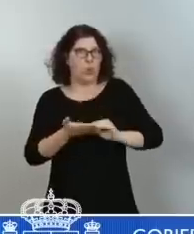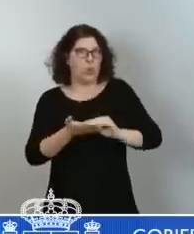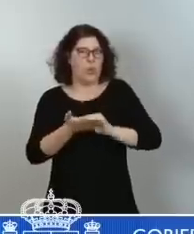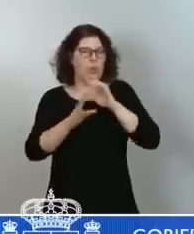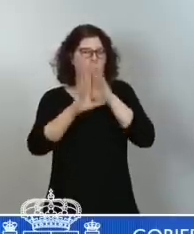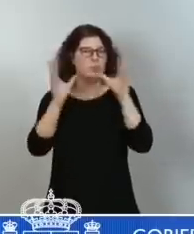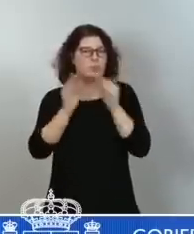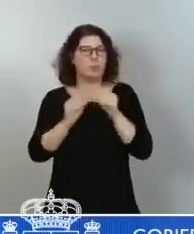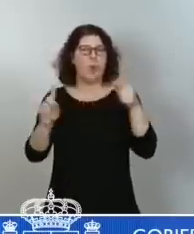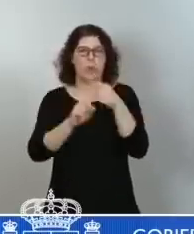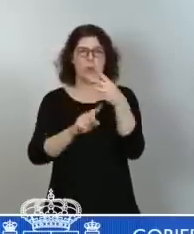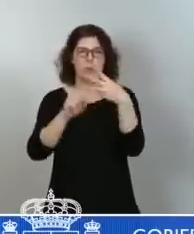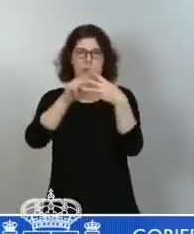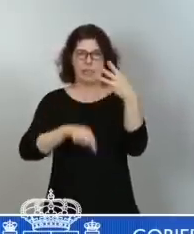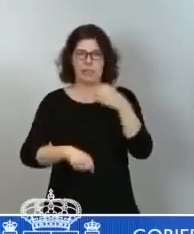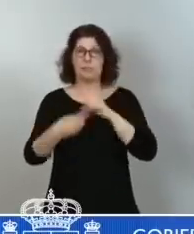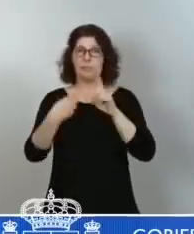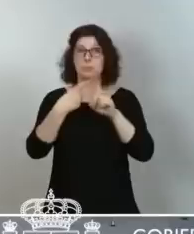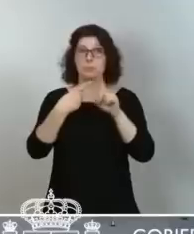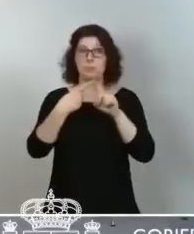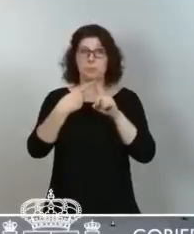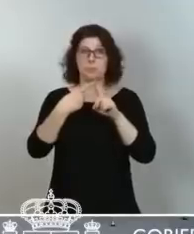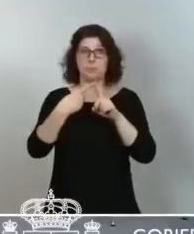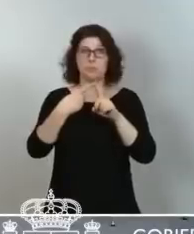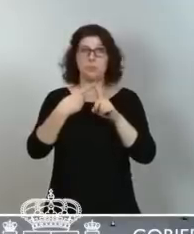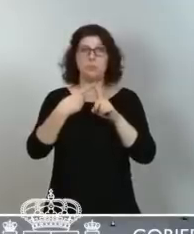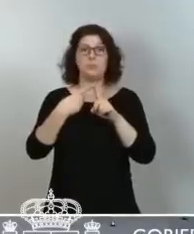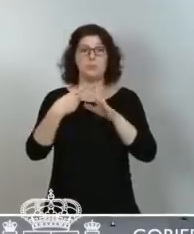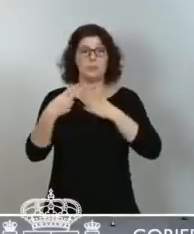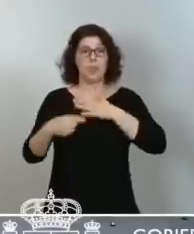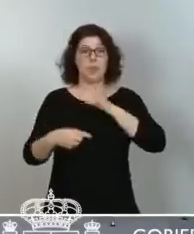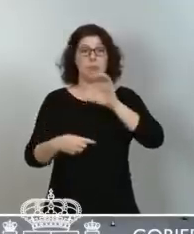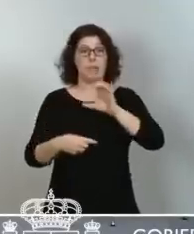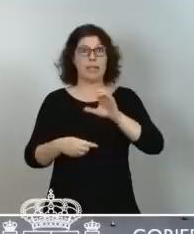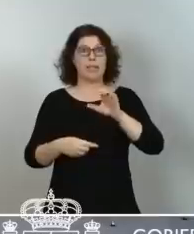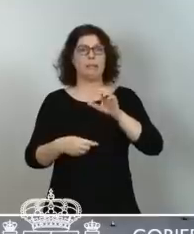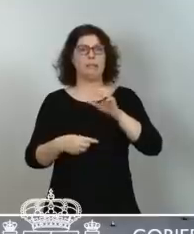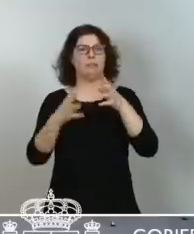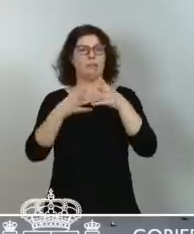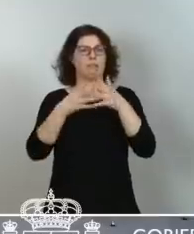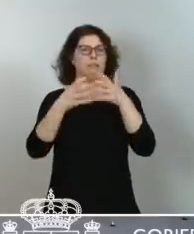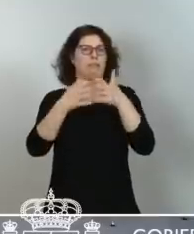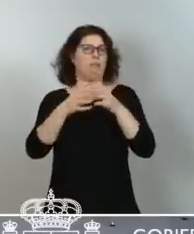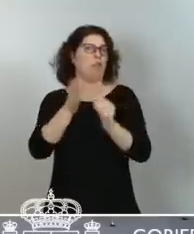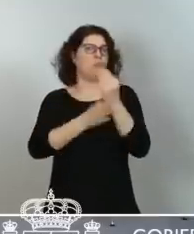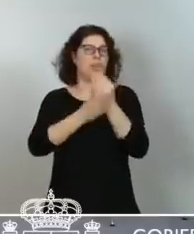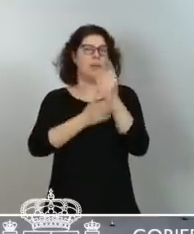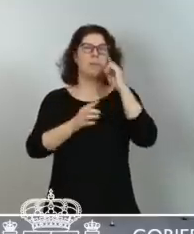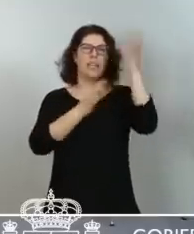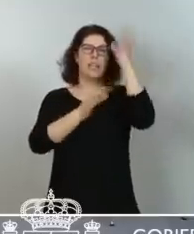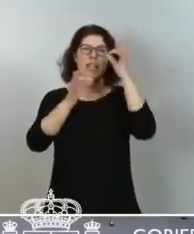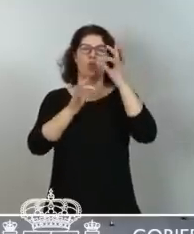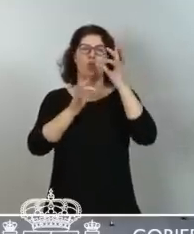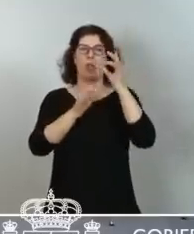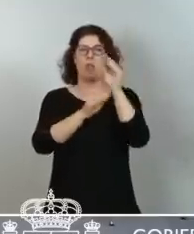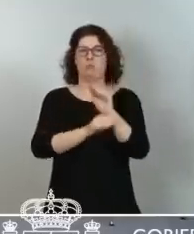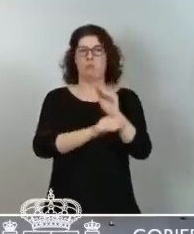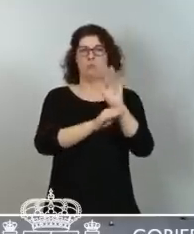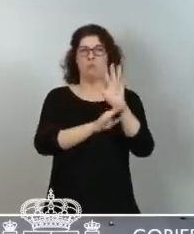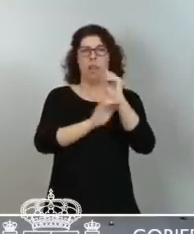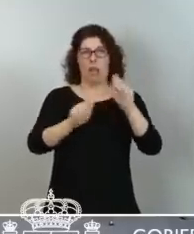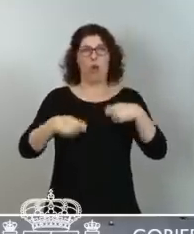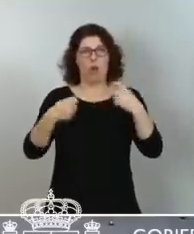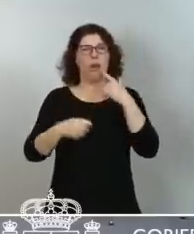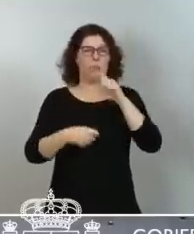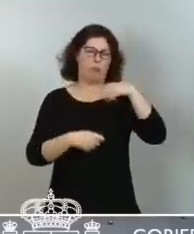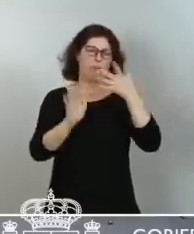primero, reindustrializar nuestro país con criterios de transformación ecológica, que la vicepresidenta cuarta explicará en detalle en